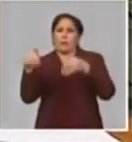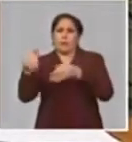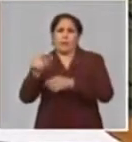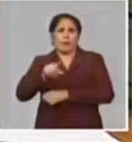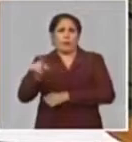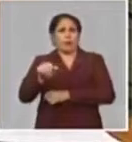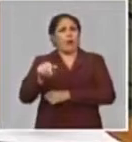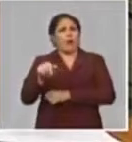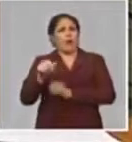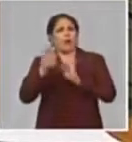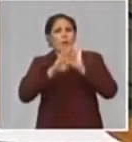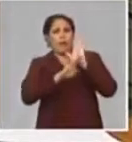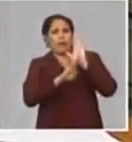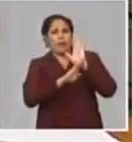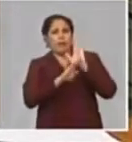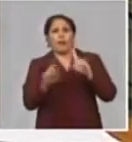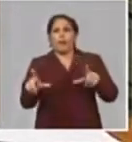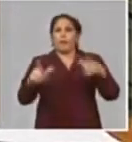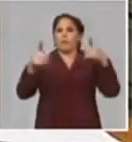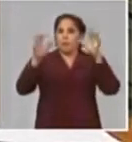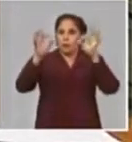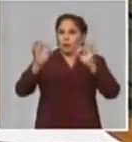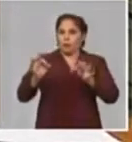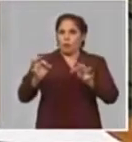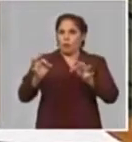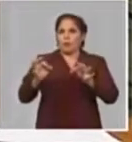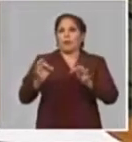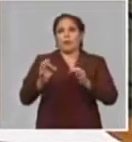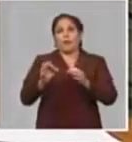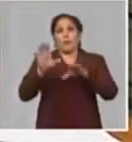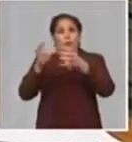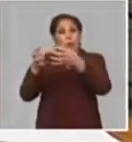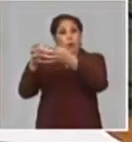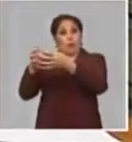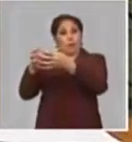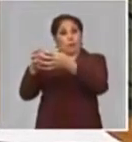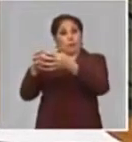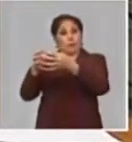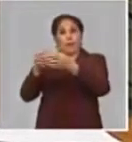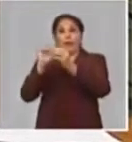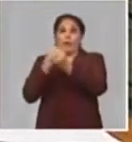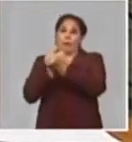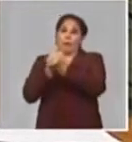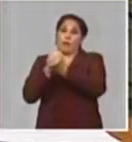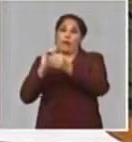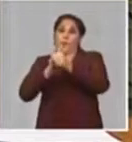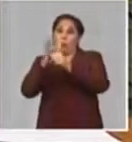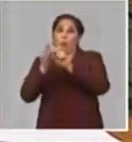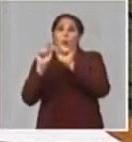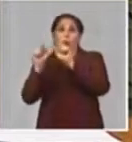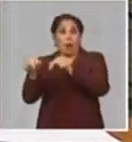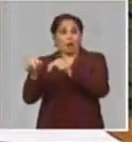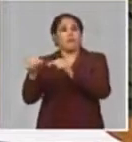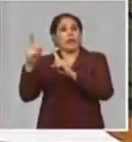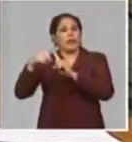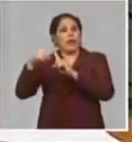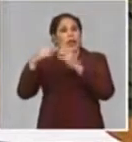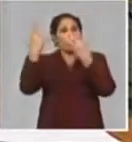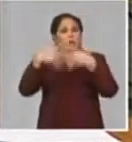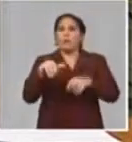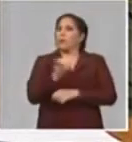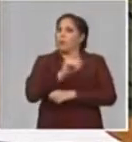siguiendo los protocolos destinados para los centros de aislamiento. Y un elemento fundamental relacionado con las tareas de producción.